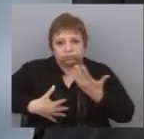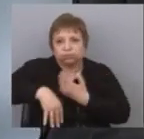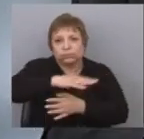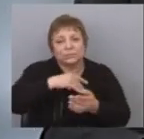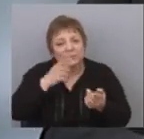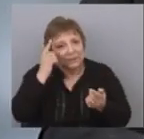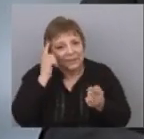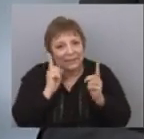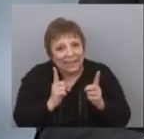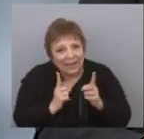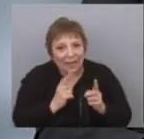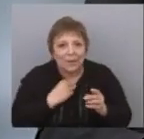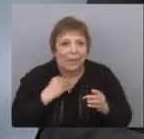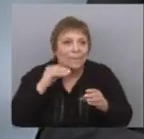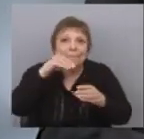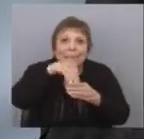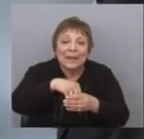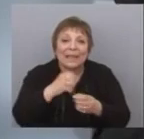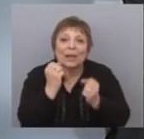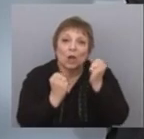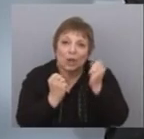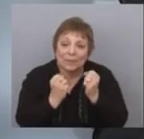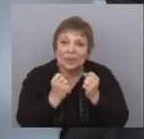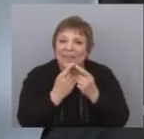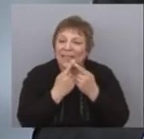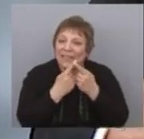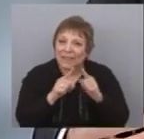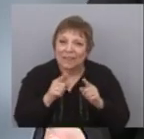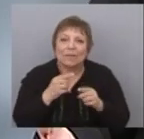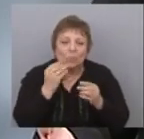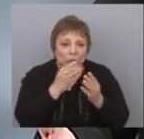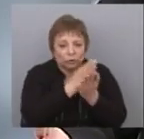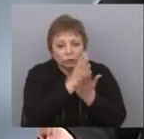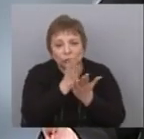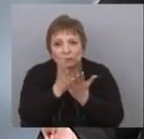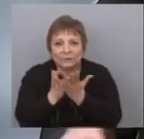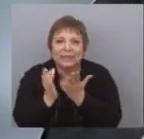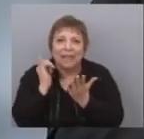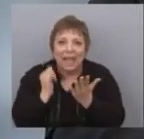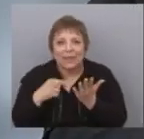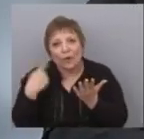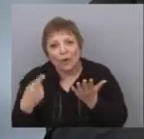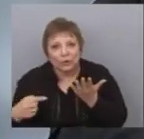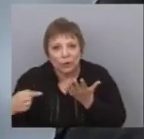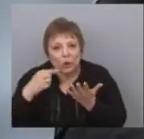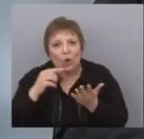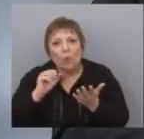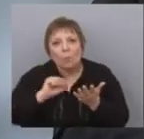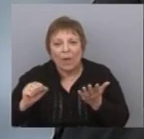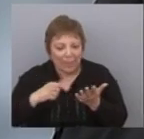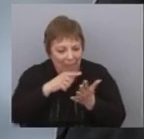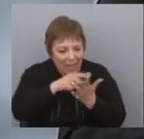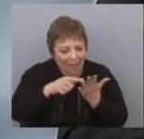Te veo que cada intervención que se hace en economía genera un efecto directo y genera varios efectos indirectos. Por lo tanto, hay que ser muy cuidadoso.